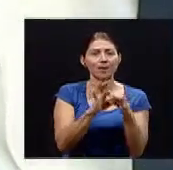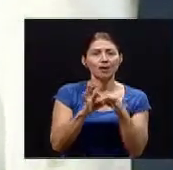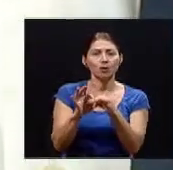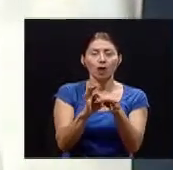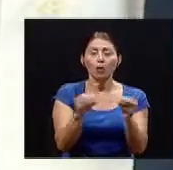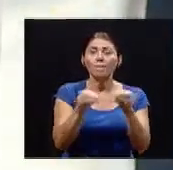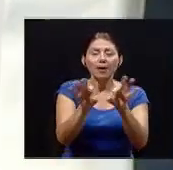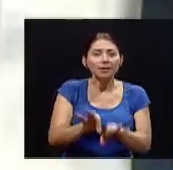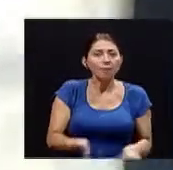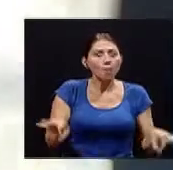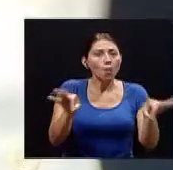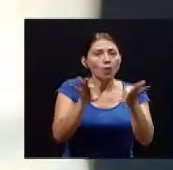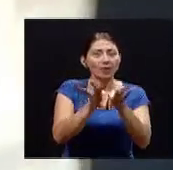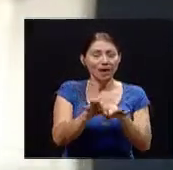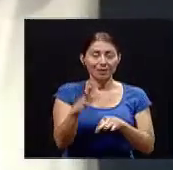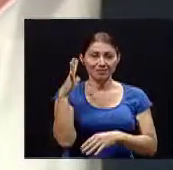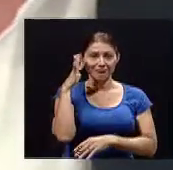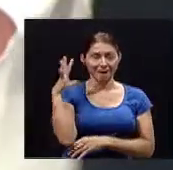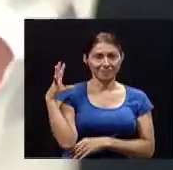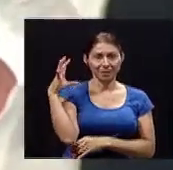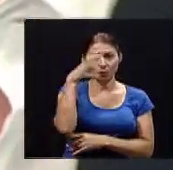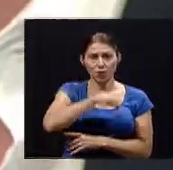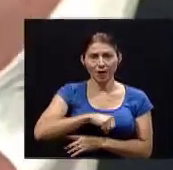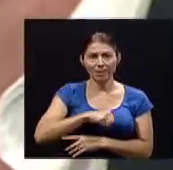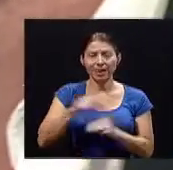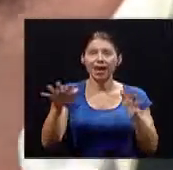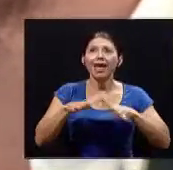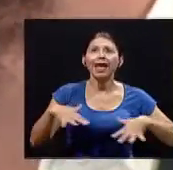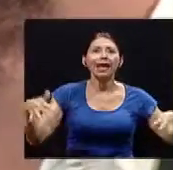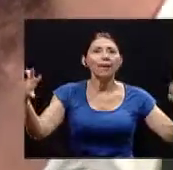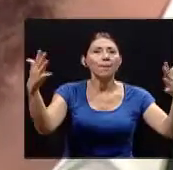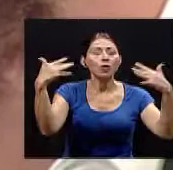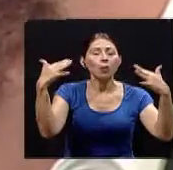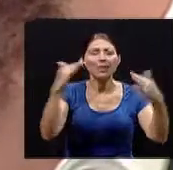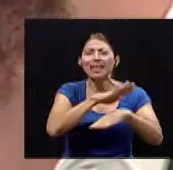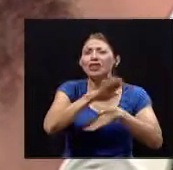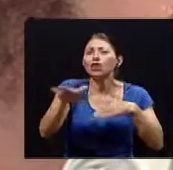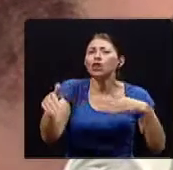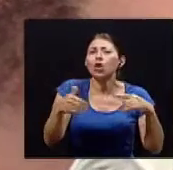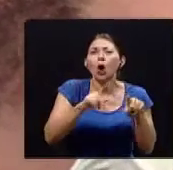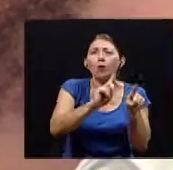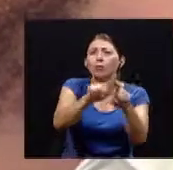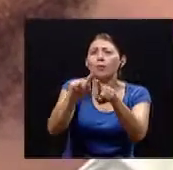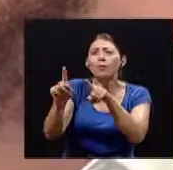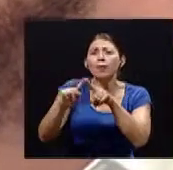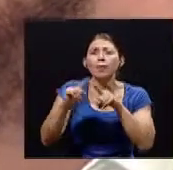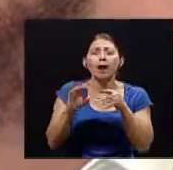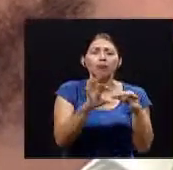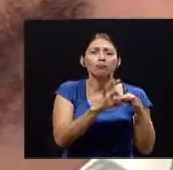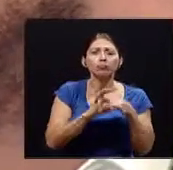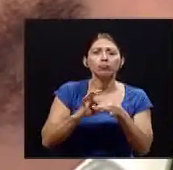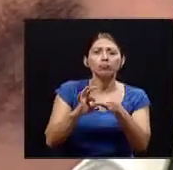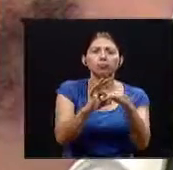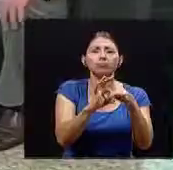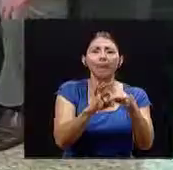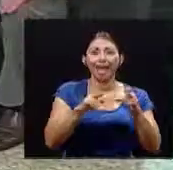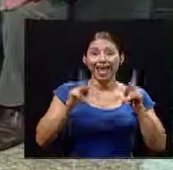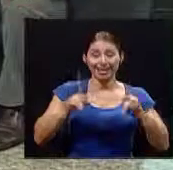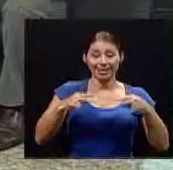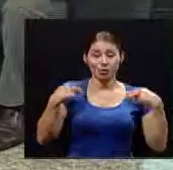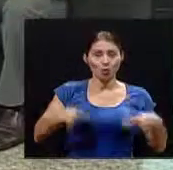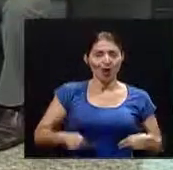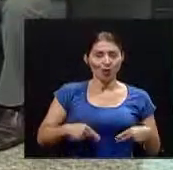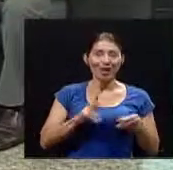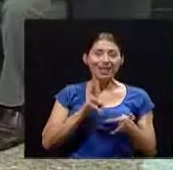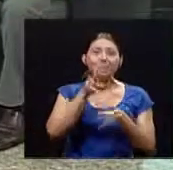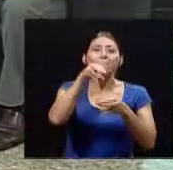importante es ver que en el medioambiente todas las variables están relacionadas y el ser humano es parte del medioambiente y no como